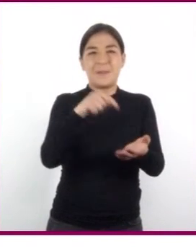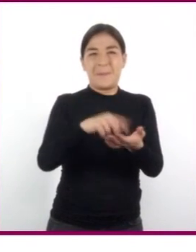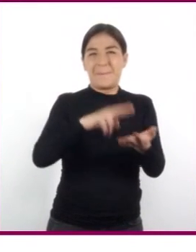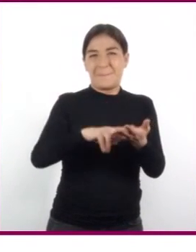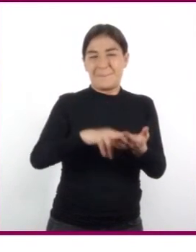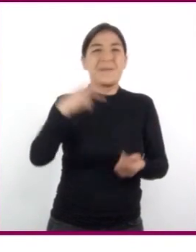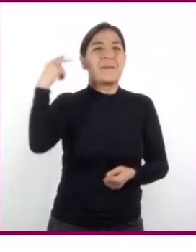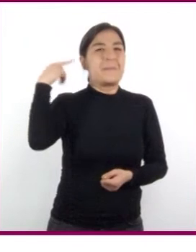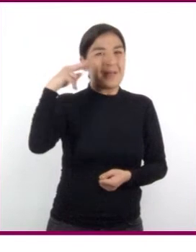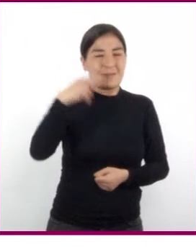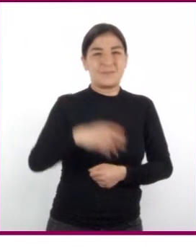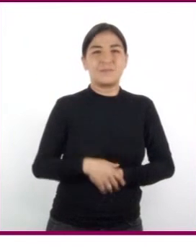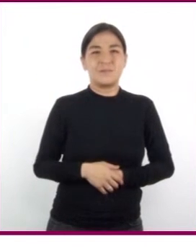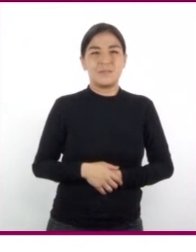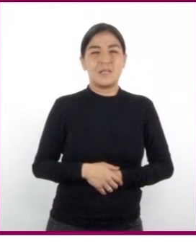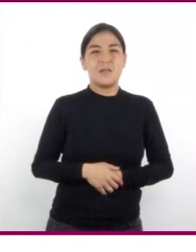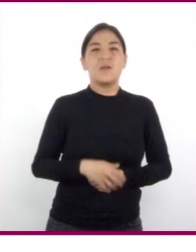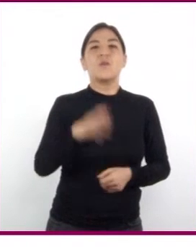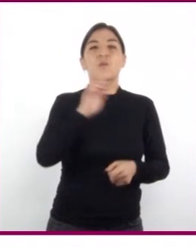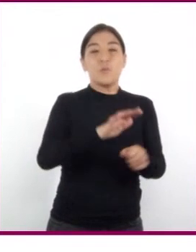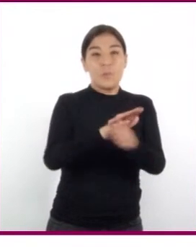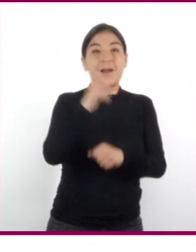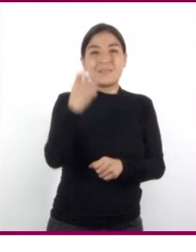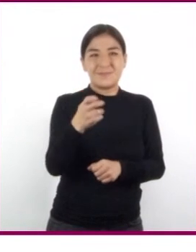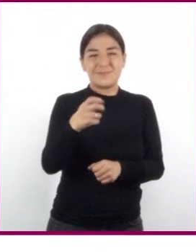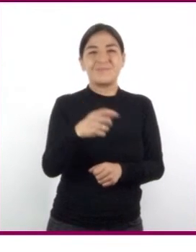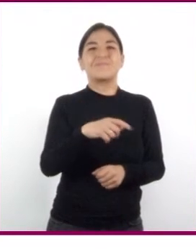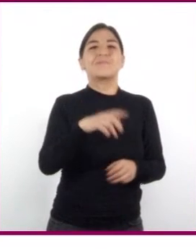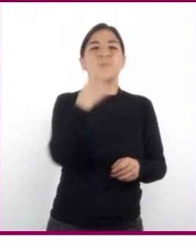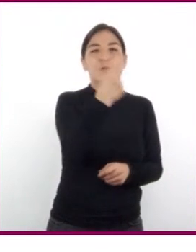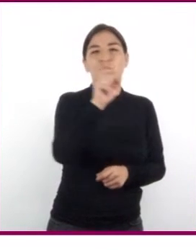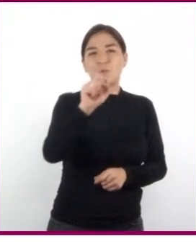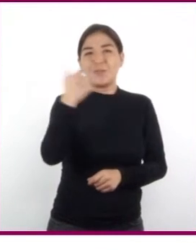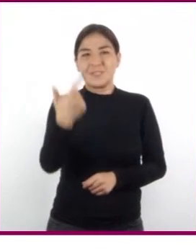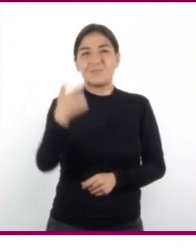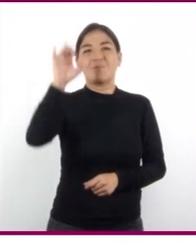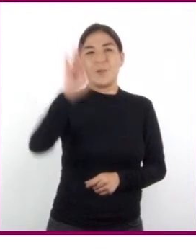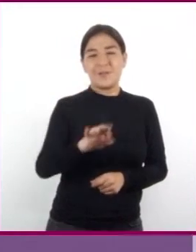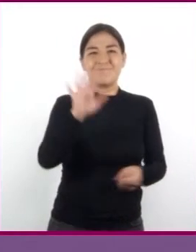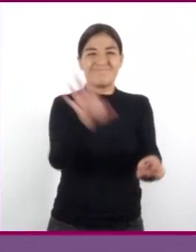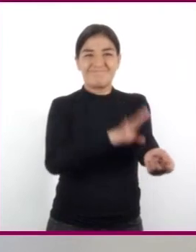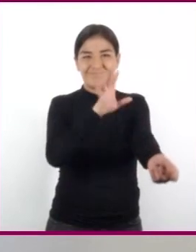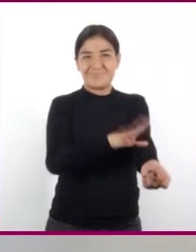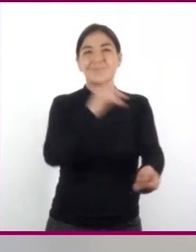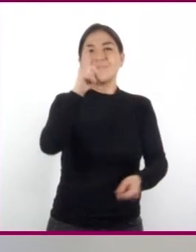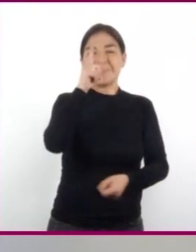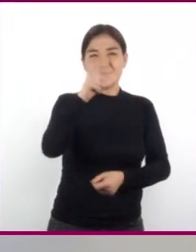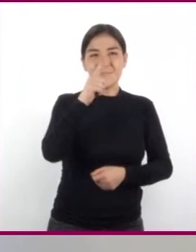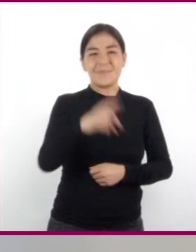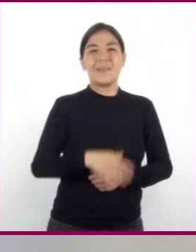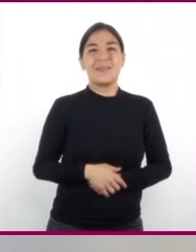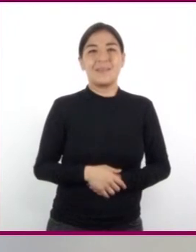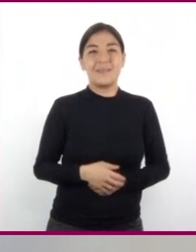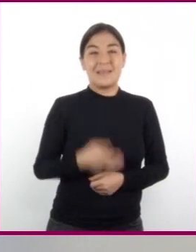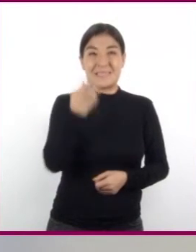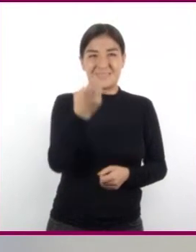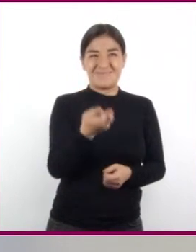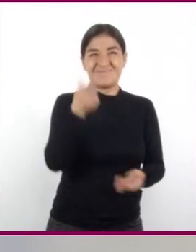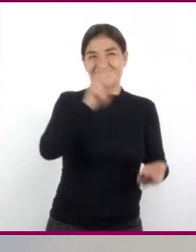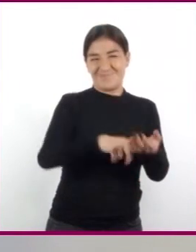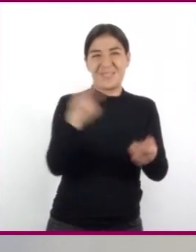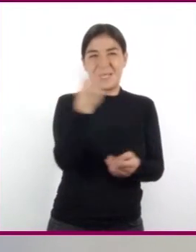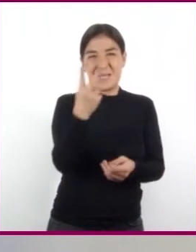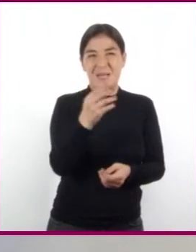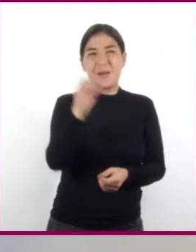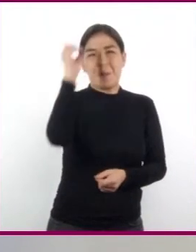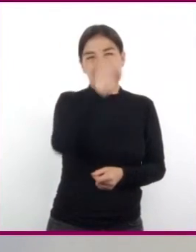con un aporte del 2.7% de la energía eléctrica. De entre estas dos opciones,